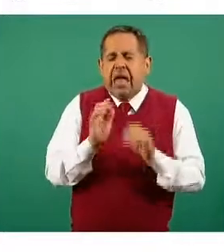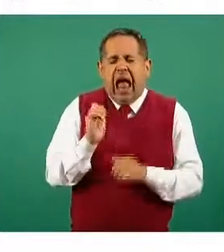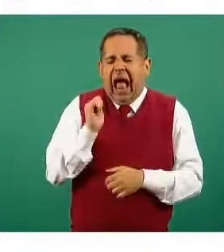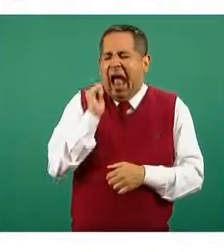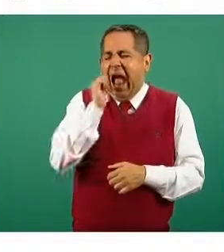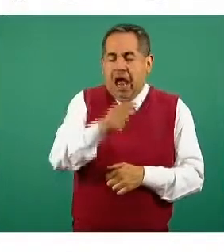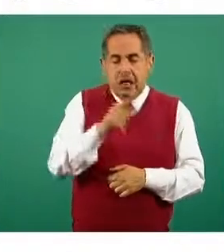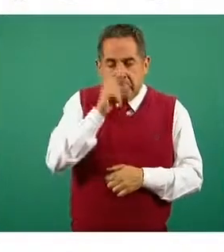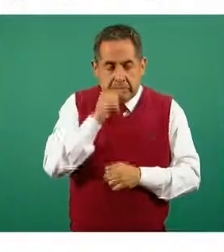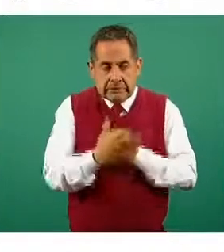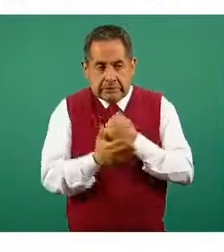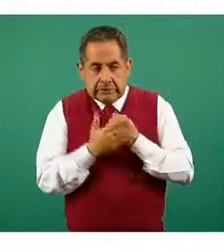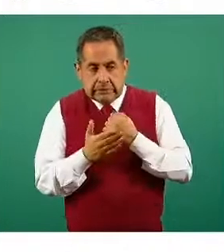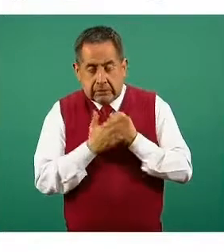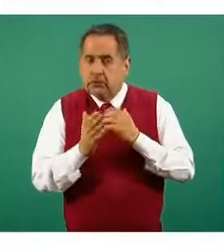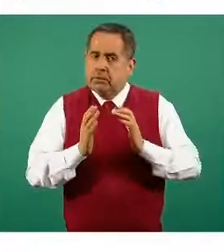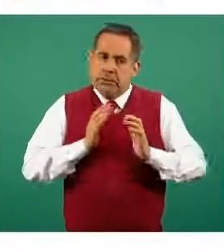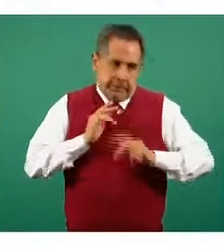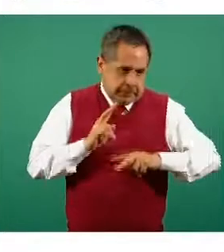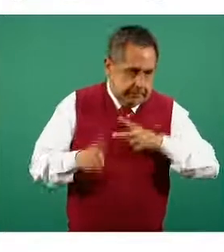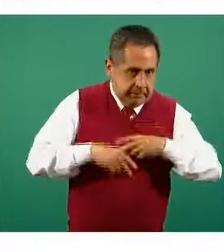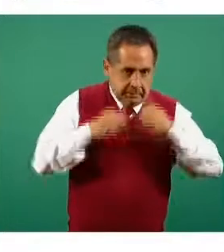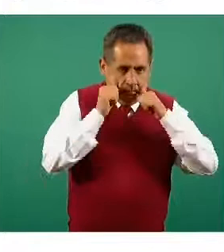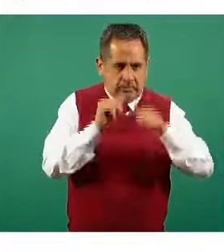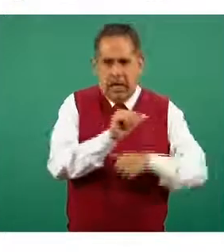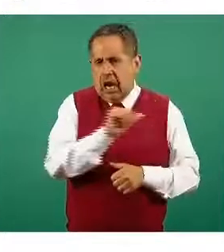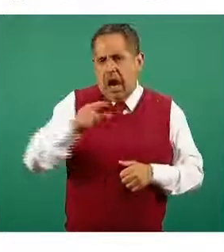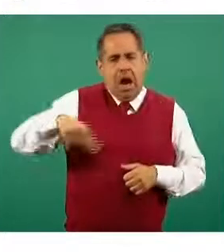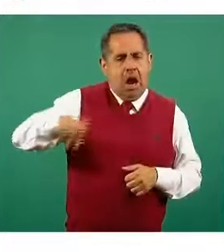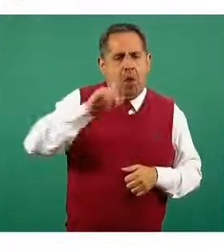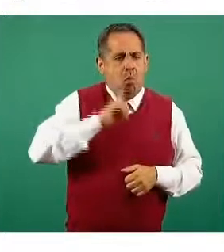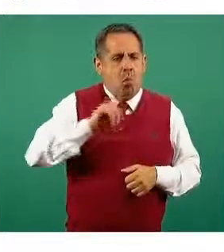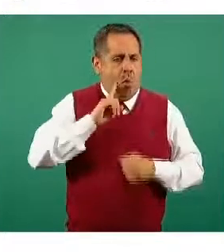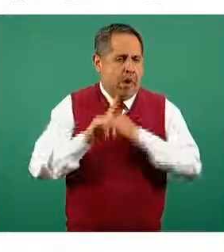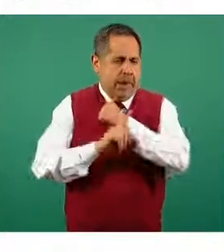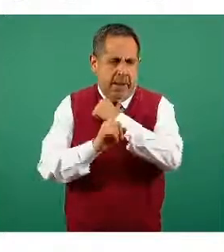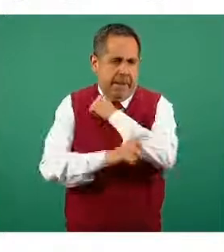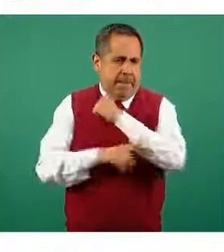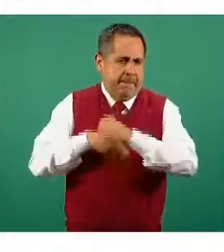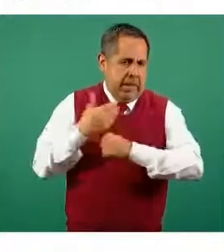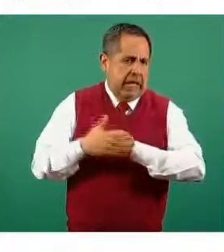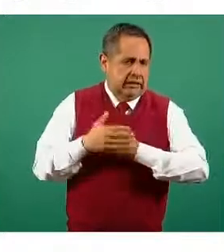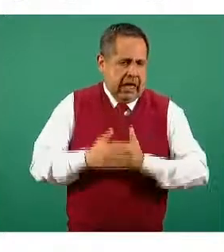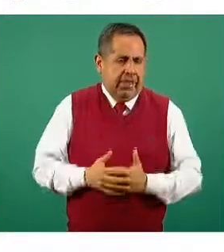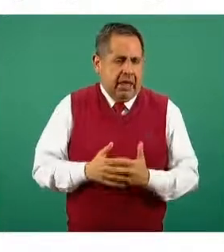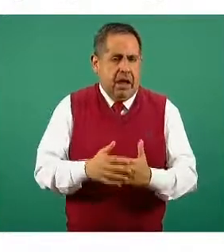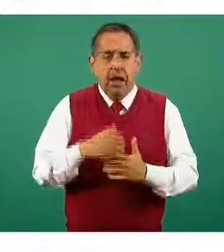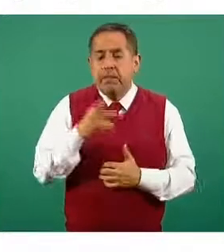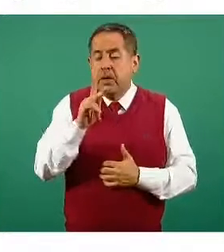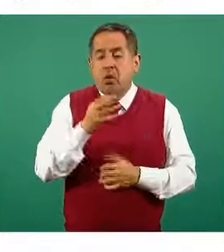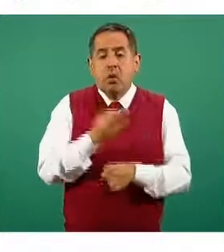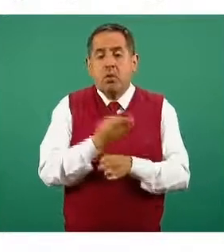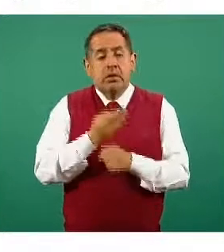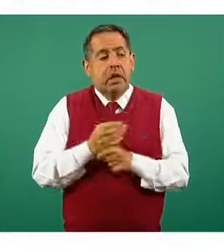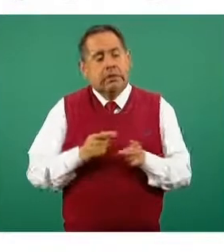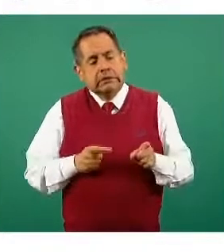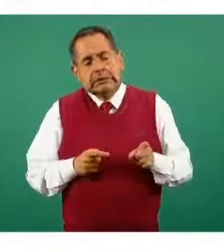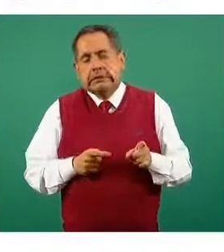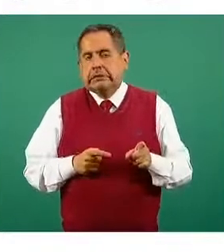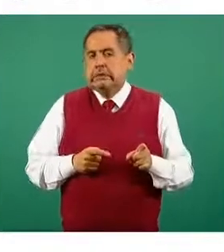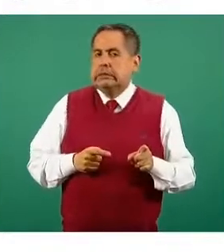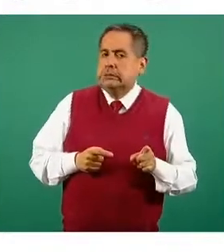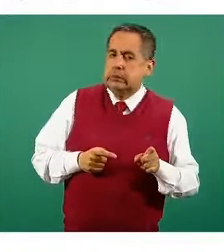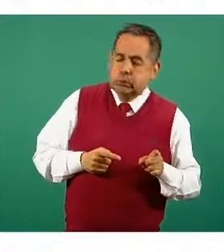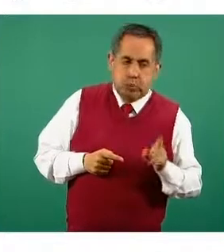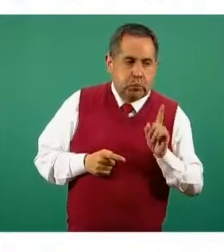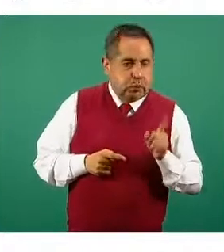son señales de alarma para cualquier mujer que está embarazada pero que ahora más que nunca representan un tema muy